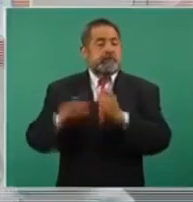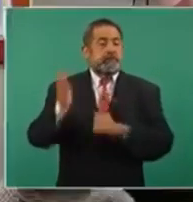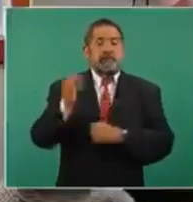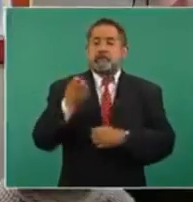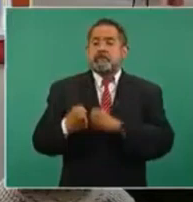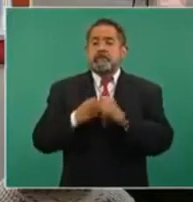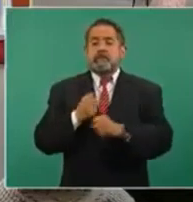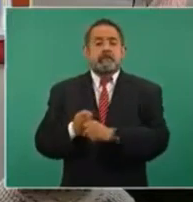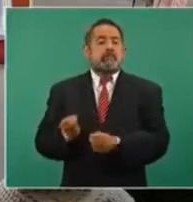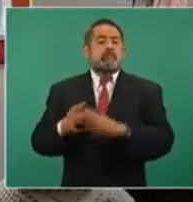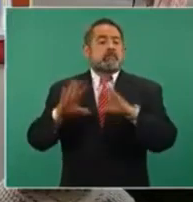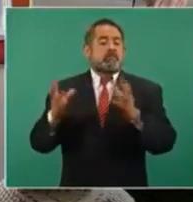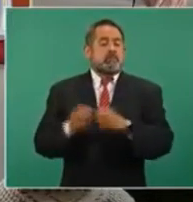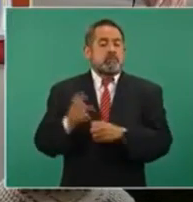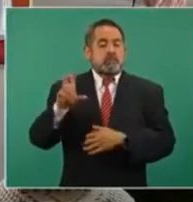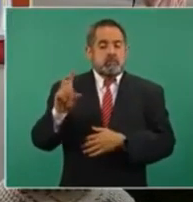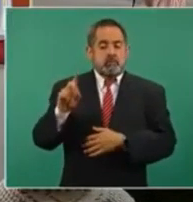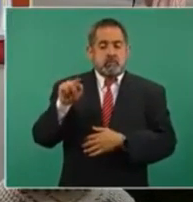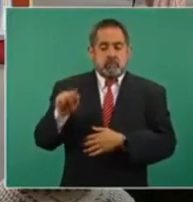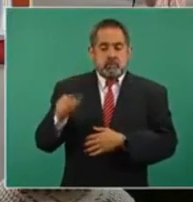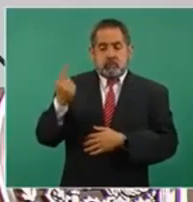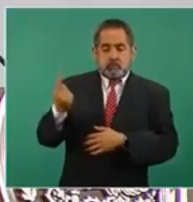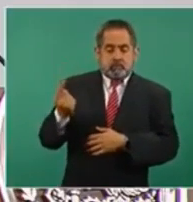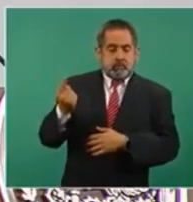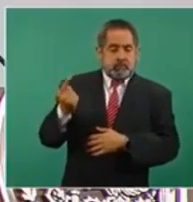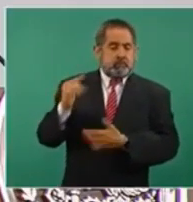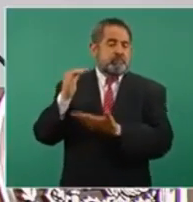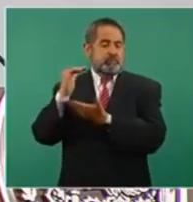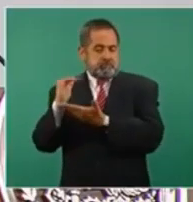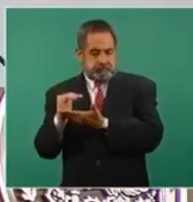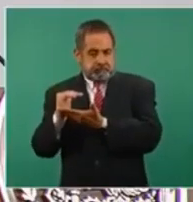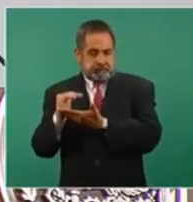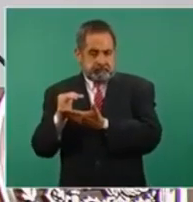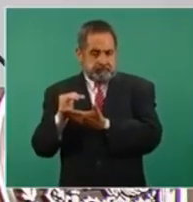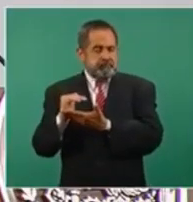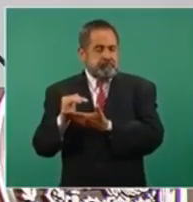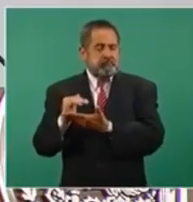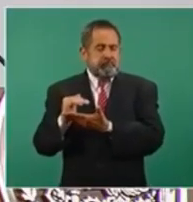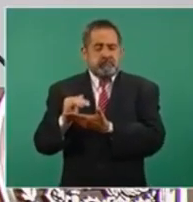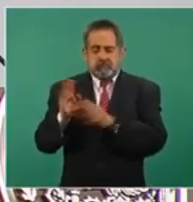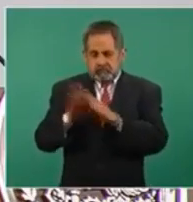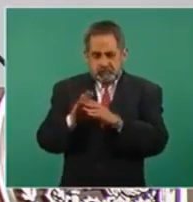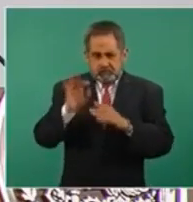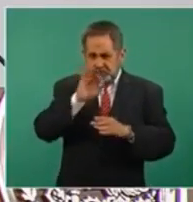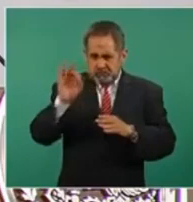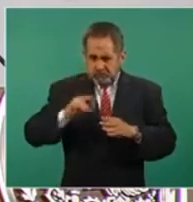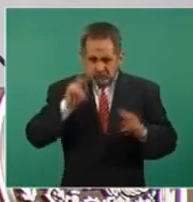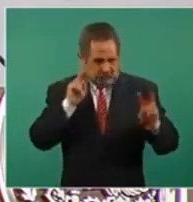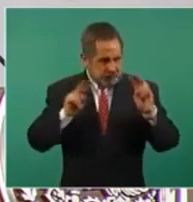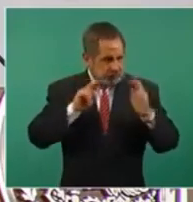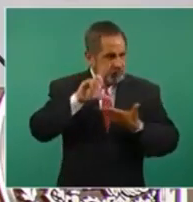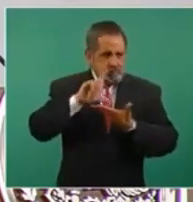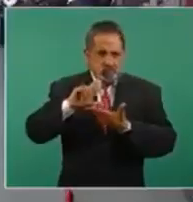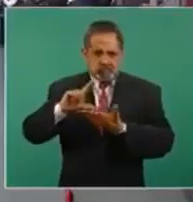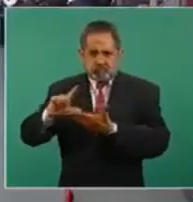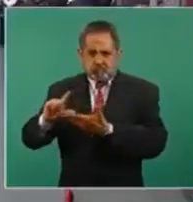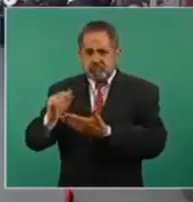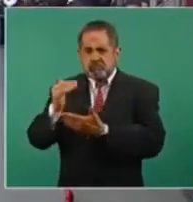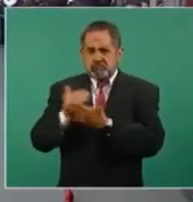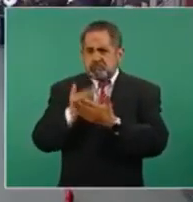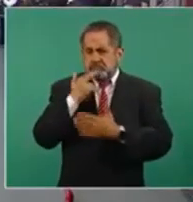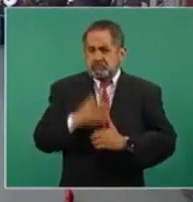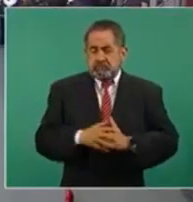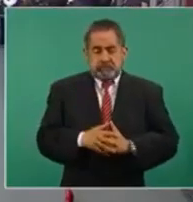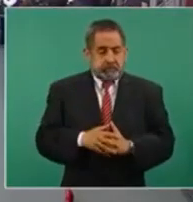año se registran 30.1 menos robos y la tendencia se muestra claramente a la baja. Cuando